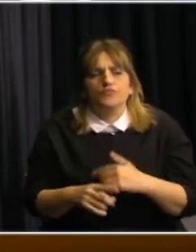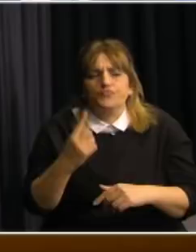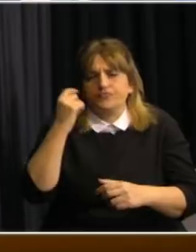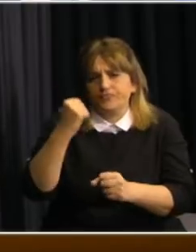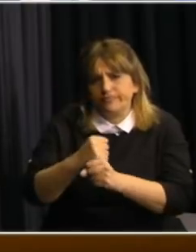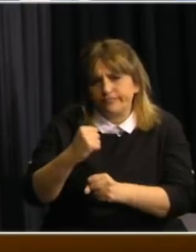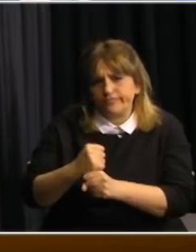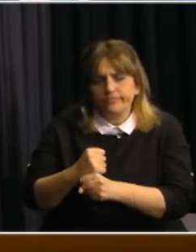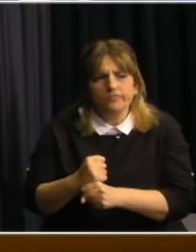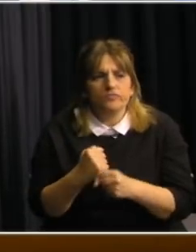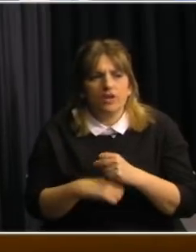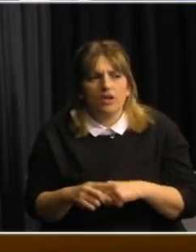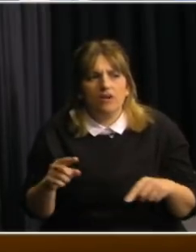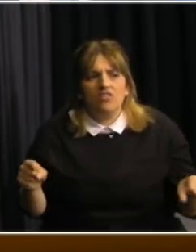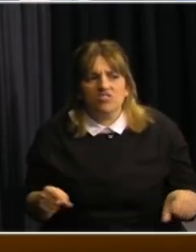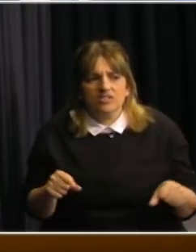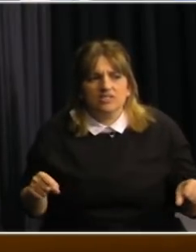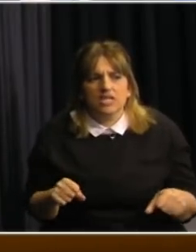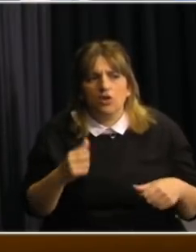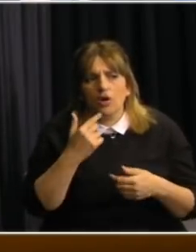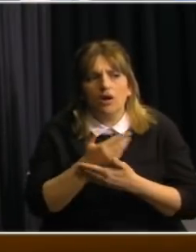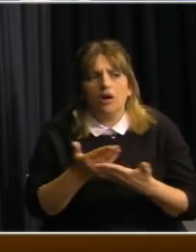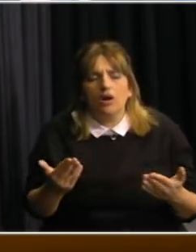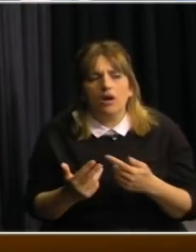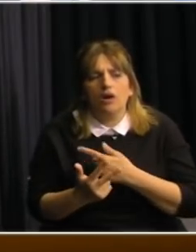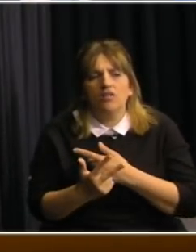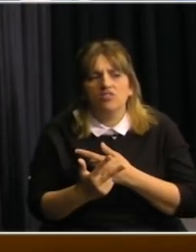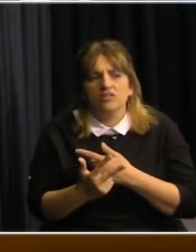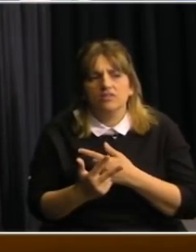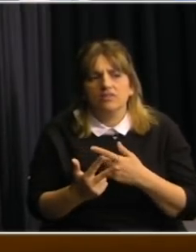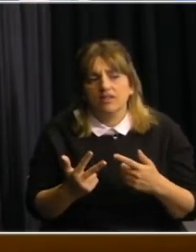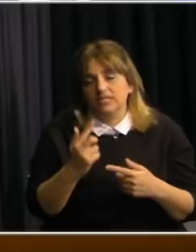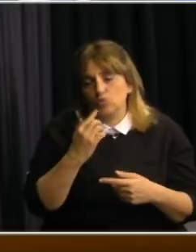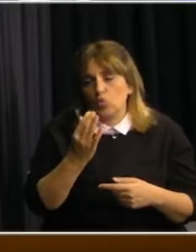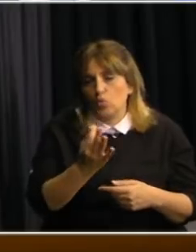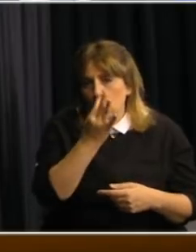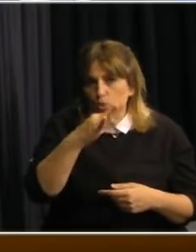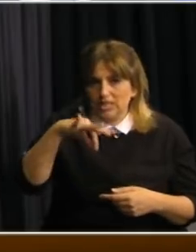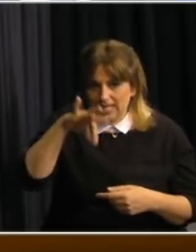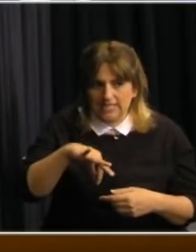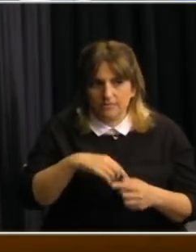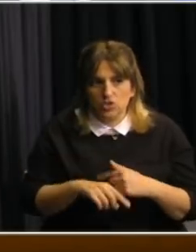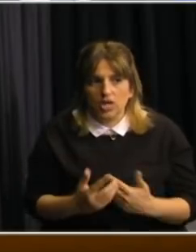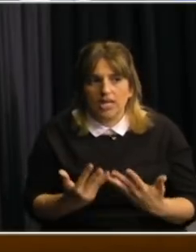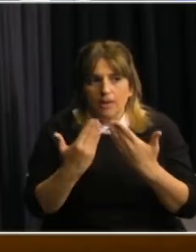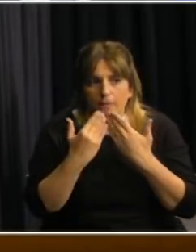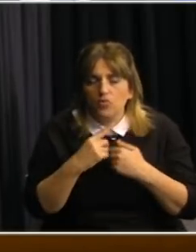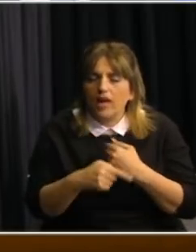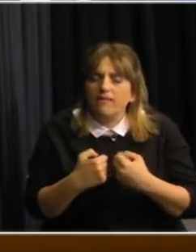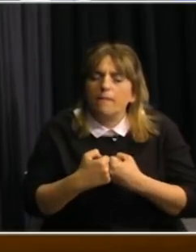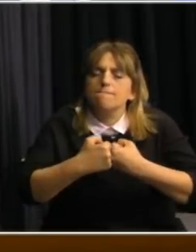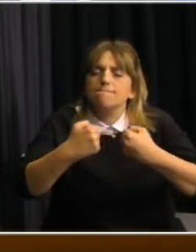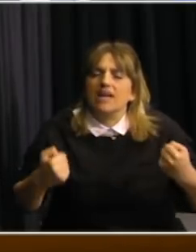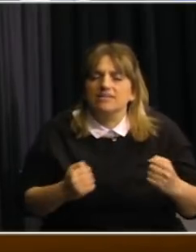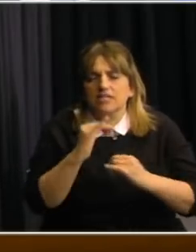trabajando hicieron referencia a los test serológicos y yo quería preguntarle si podían ampliar un poco más la